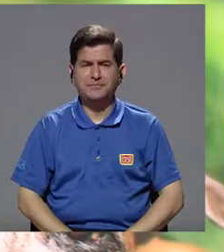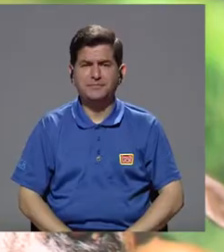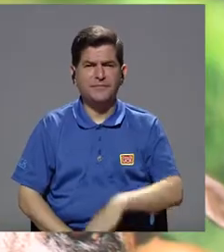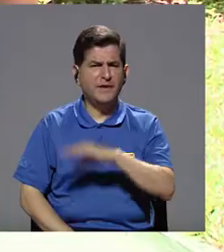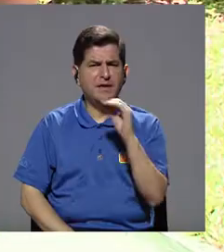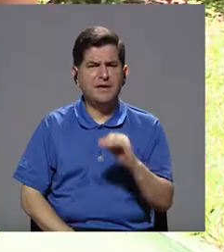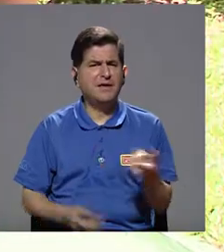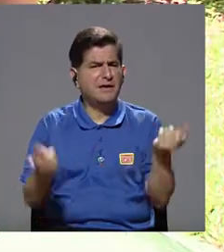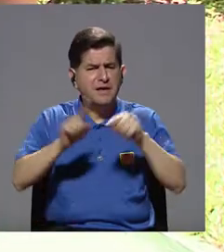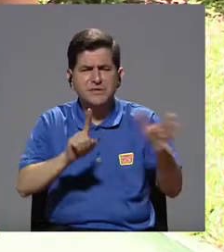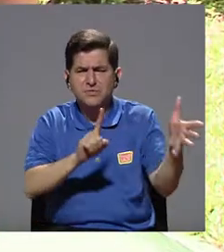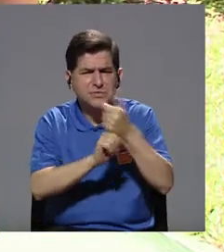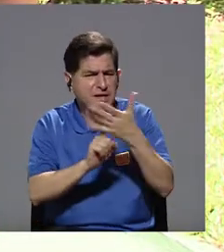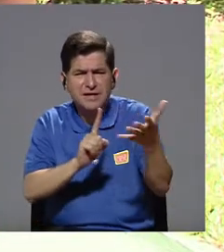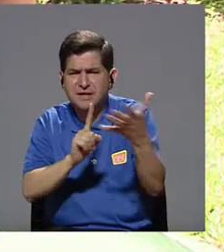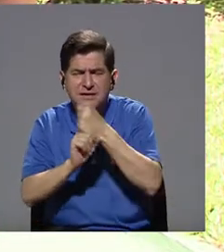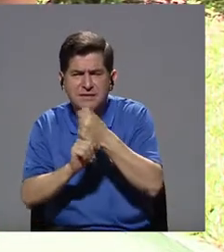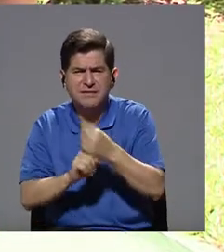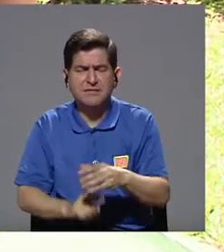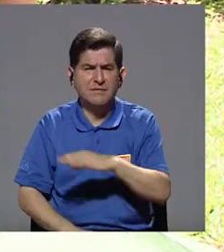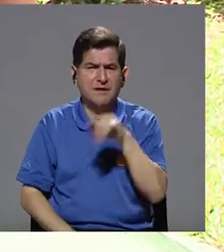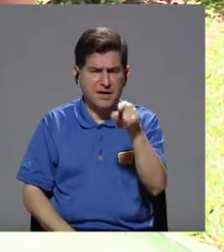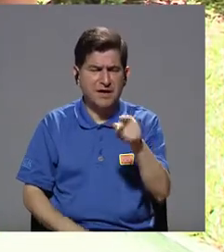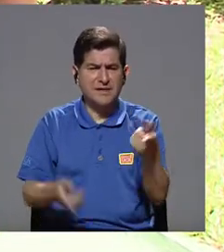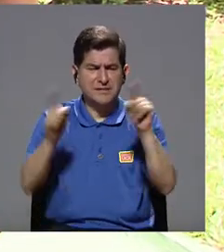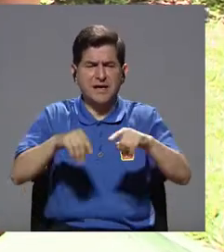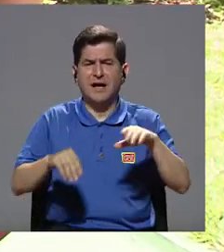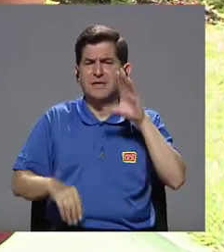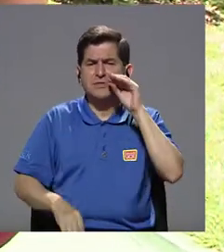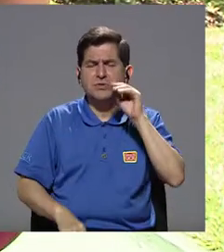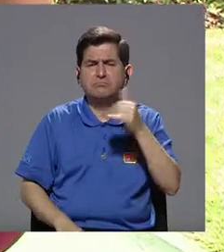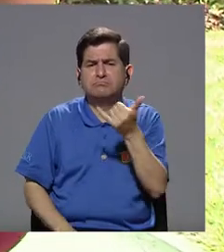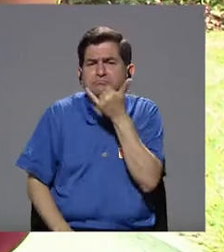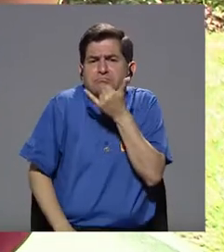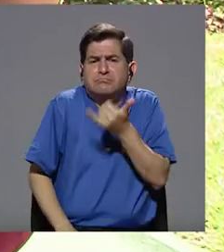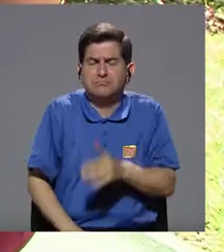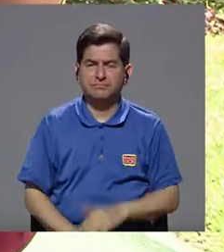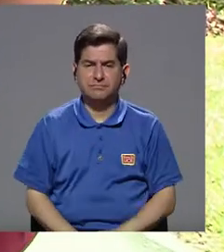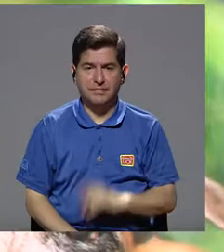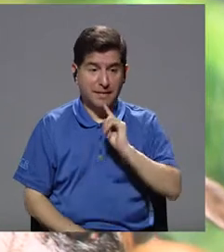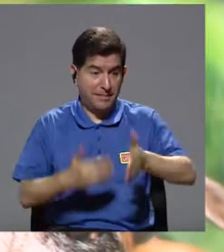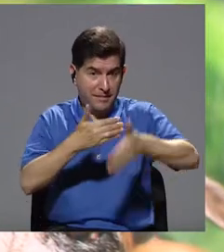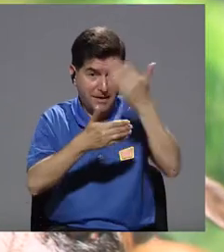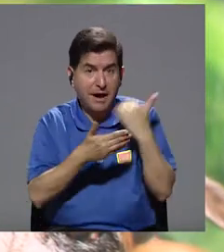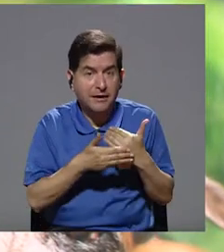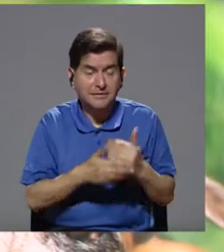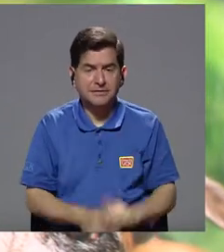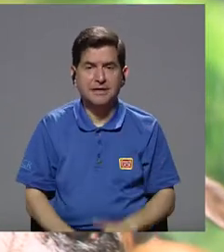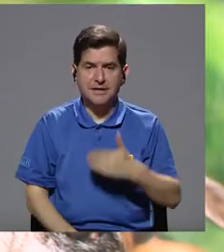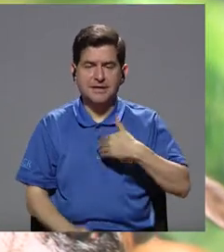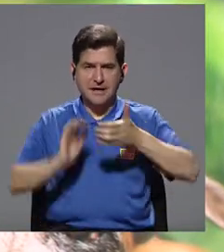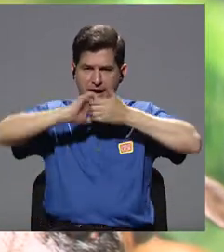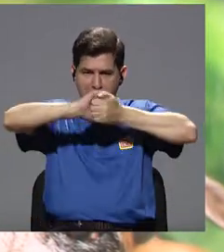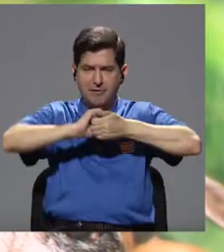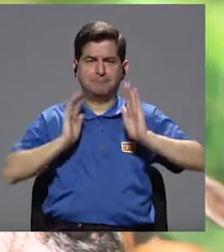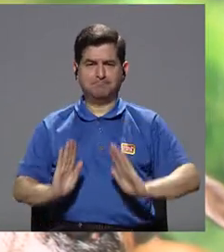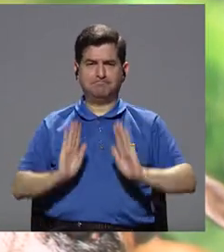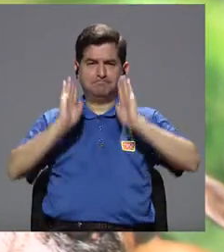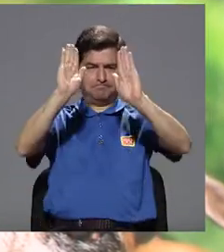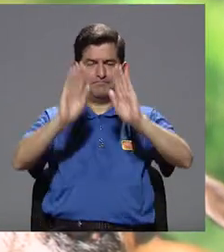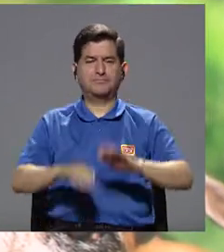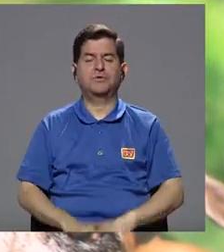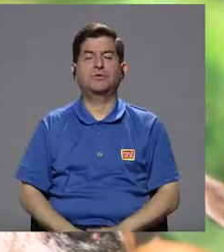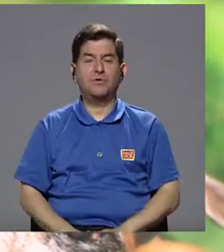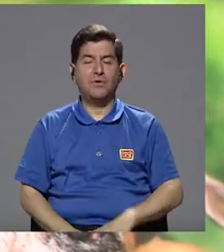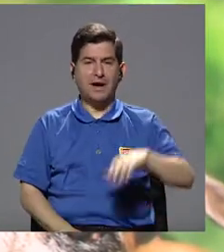Sí, sí. ¿Qué sucede cuando hace enredadas y qué sucede con los perros? Este, bueno, como te comentaba, nosotros tenemos una